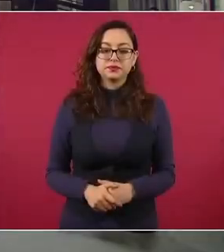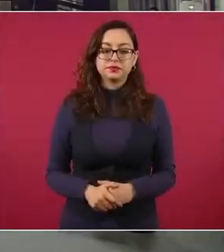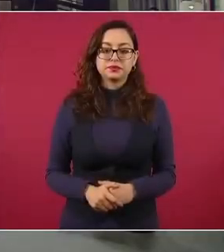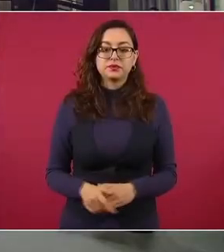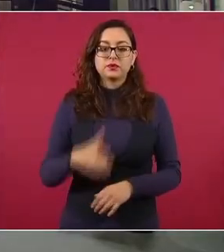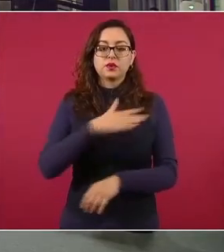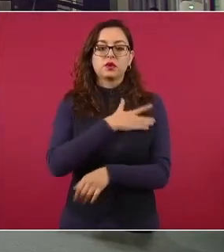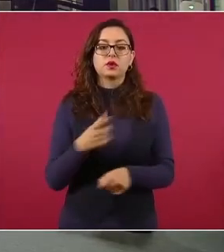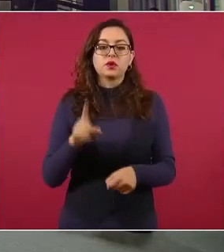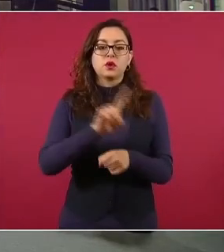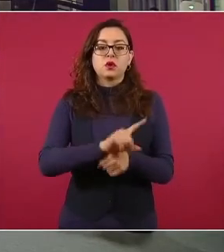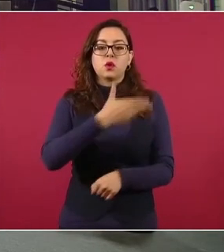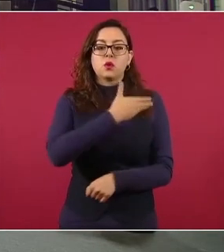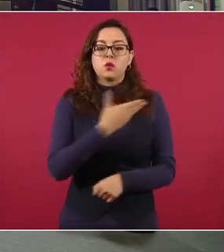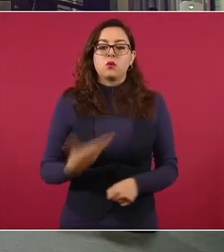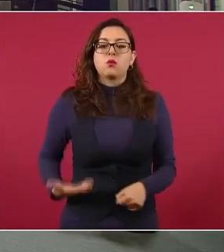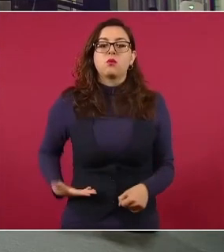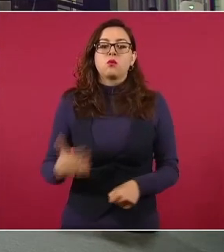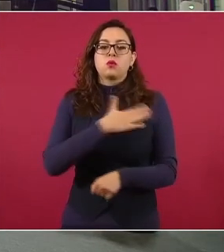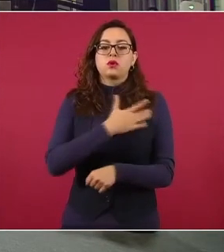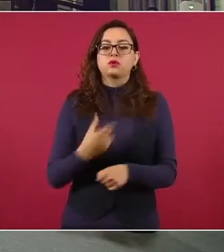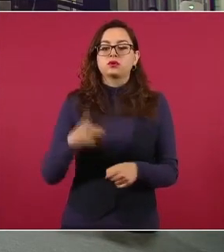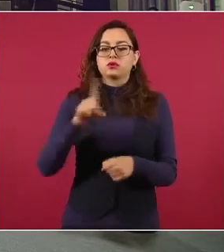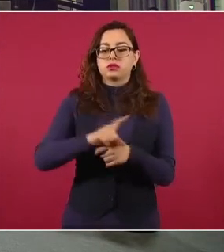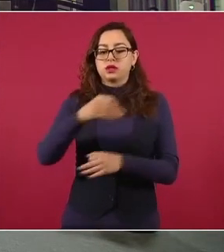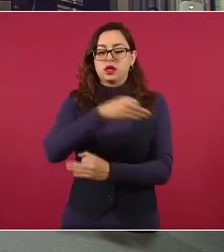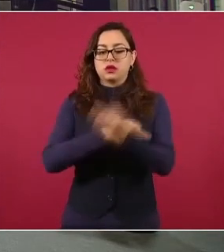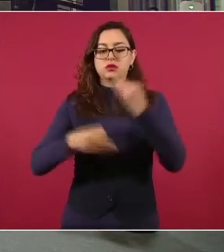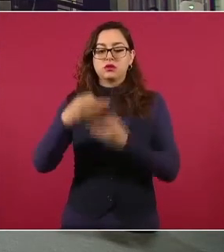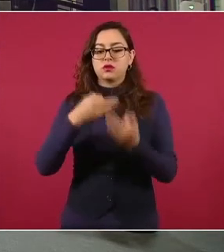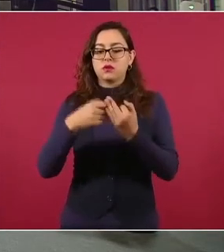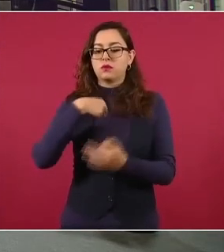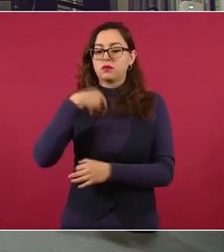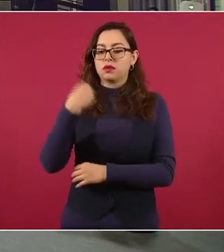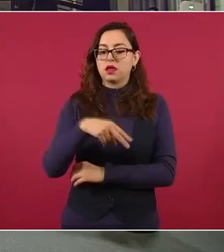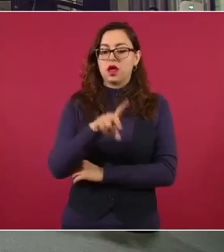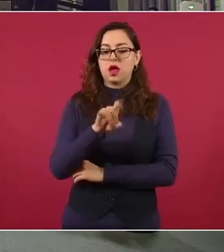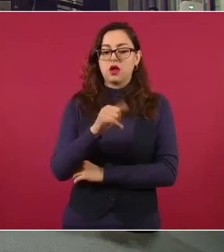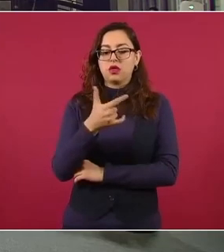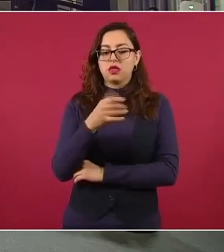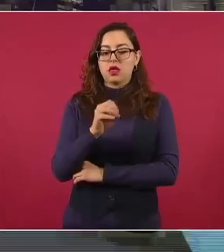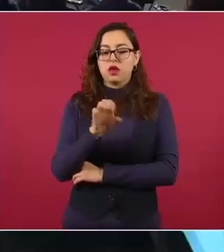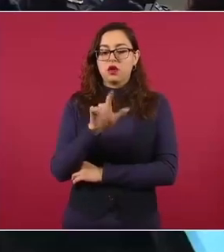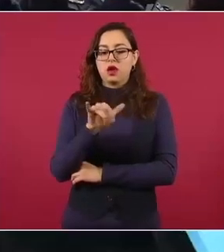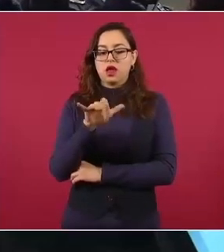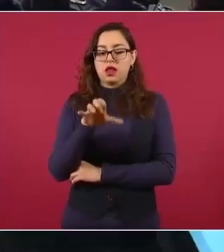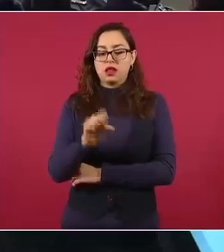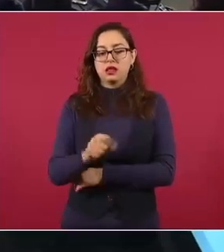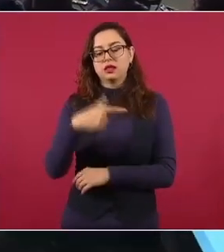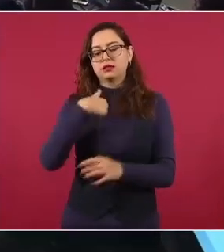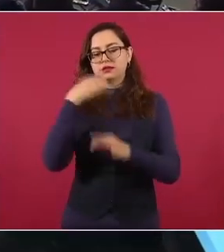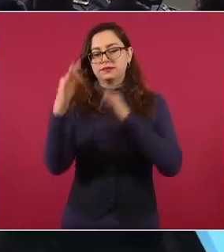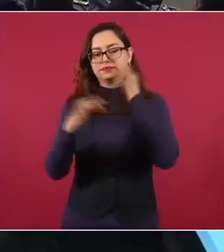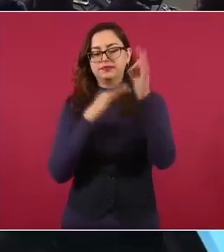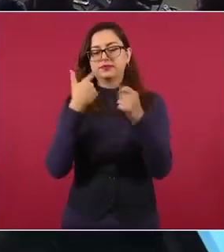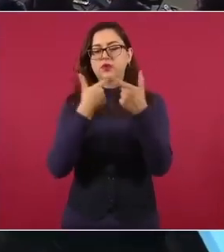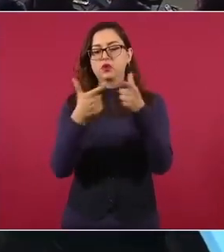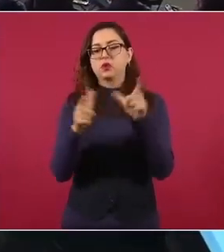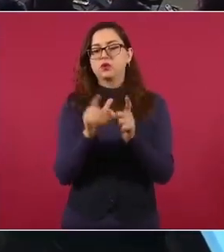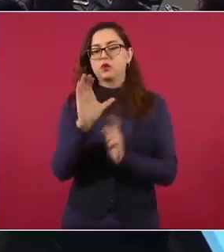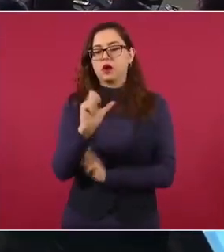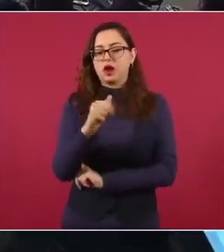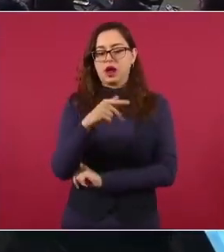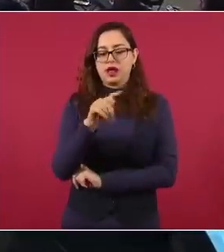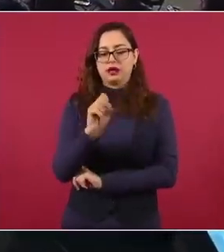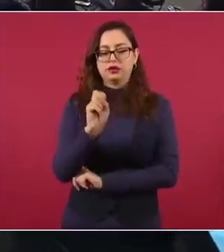Buenos días, señor presidente, buenos días a todas y a todos. Diego Lea Cedillo, Tabasco Hoy, Campecho y Quintana Roo y Diario Basta de Grupo Cantón. Señor